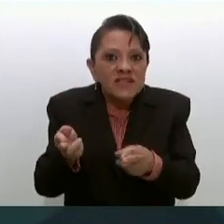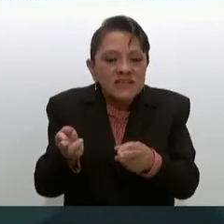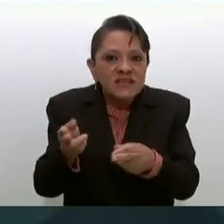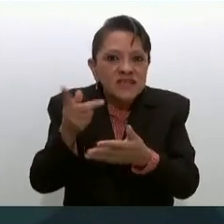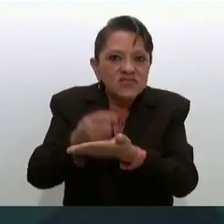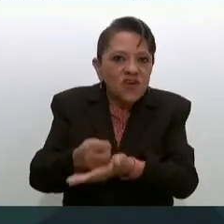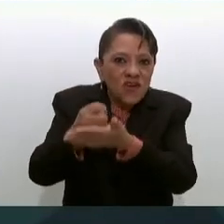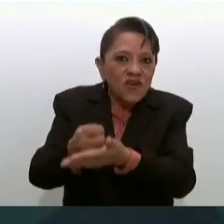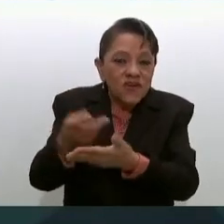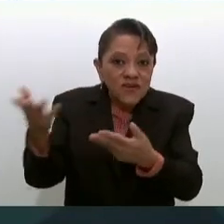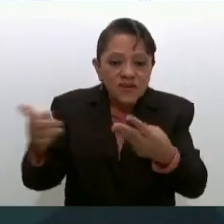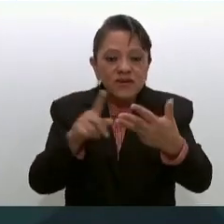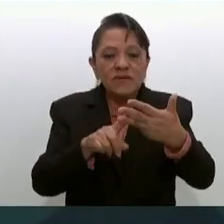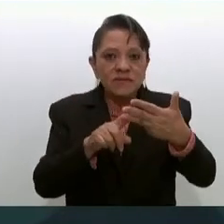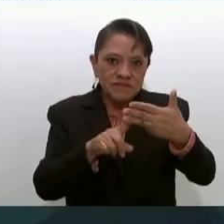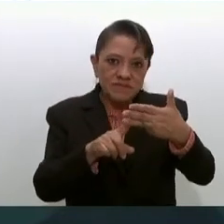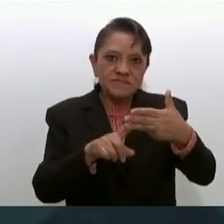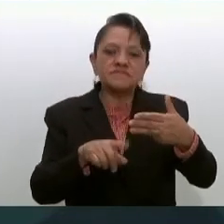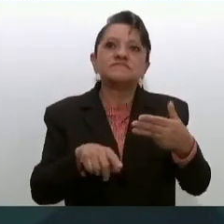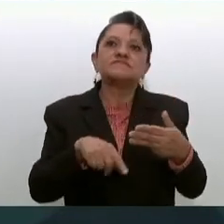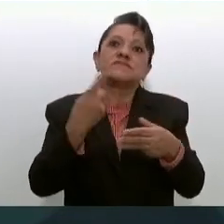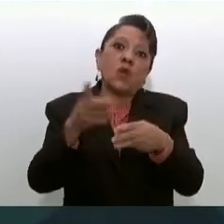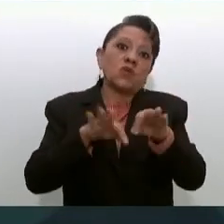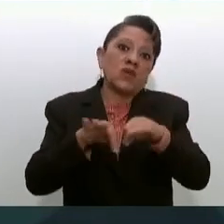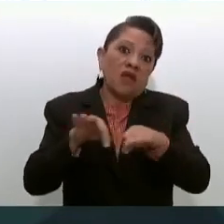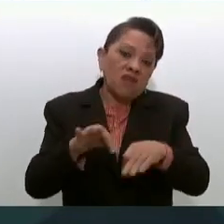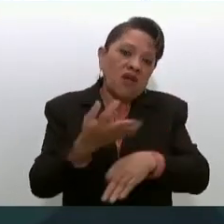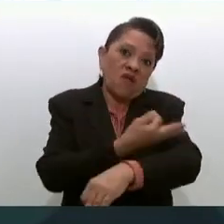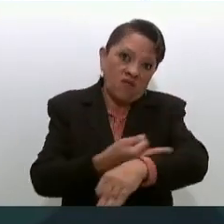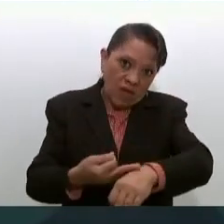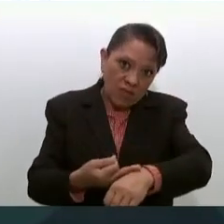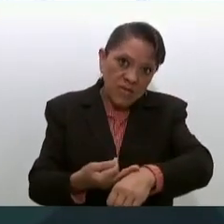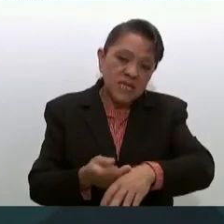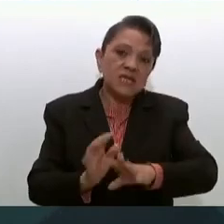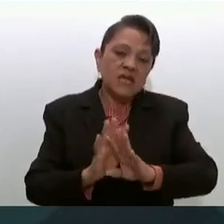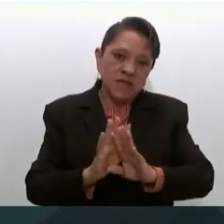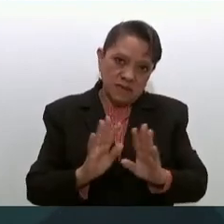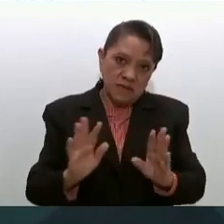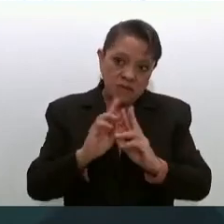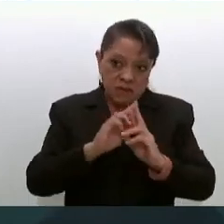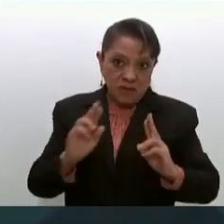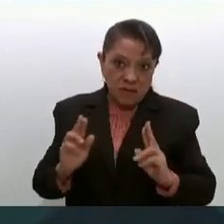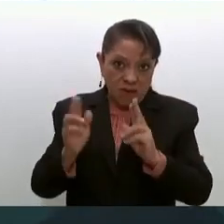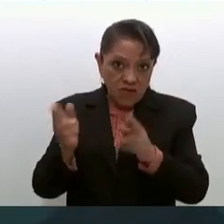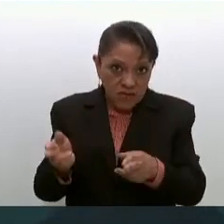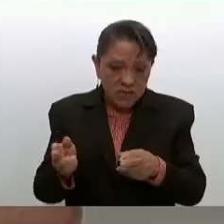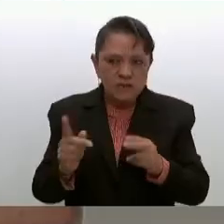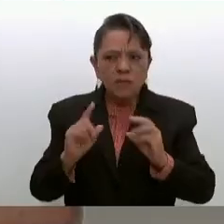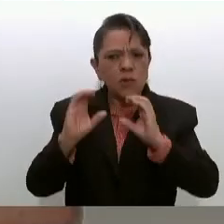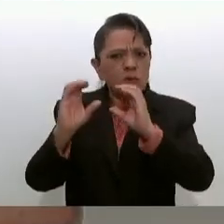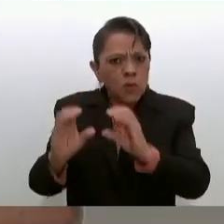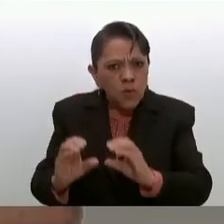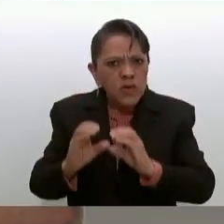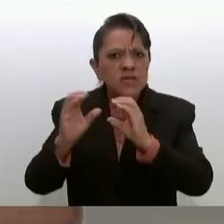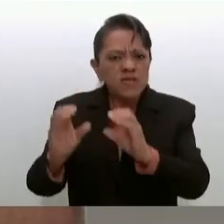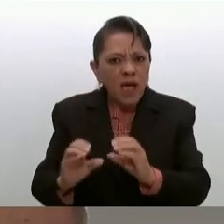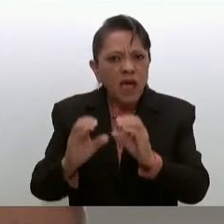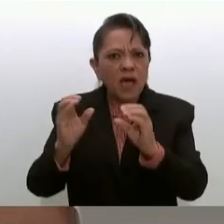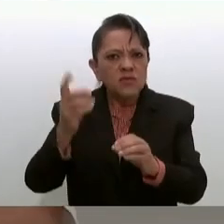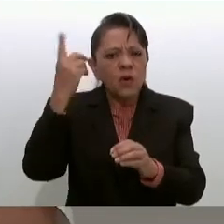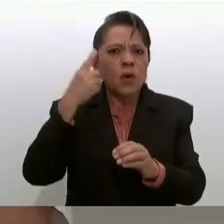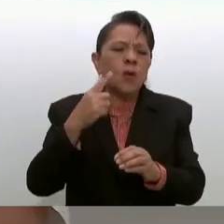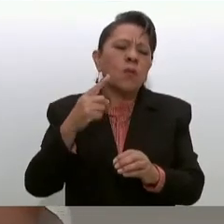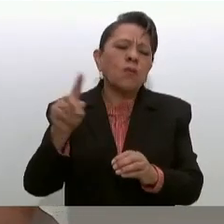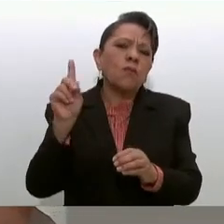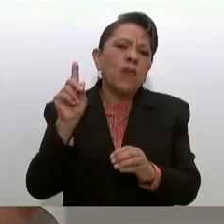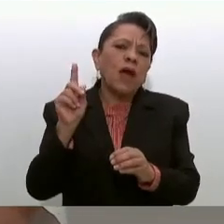una actividad laboral, de una actividad familiar, una actividad social. Se rehabilita y con cuidados paliativos para aquellos que no